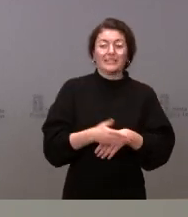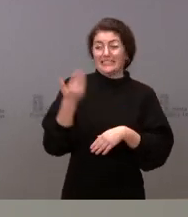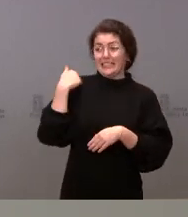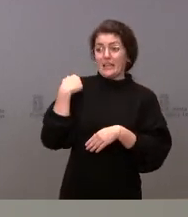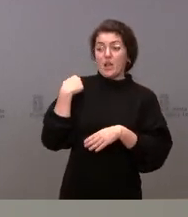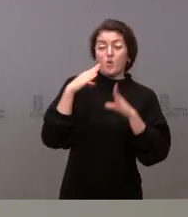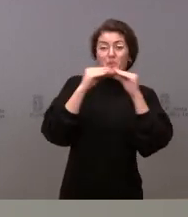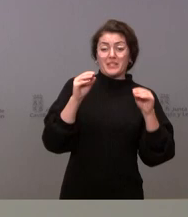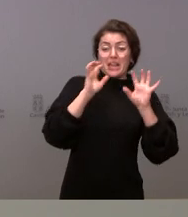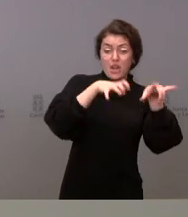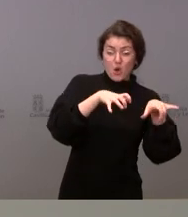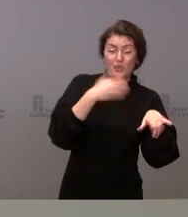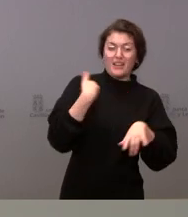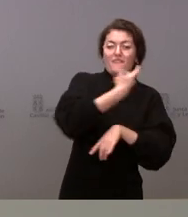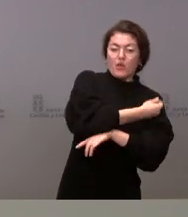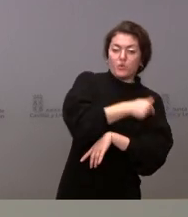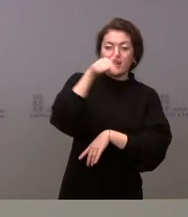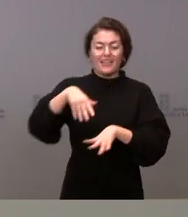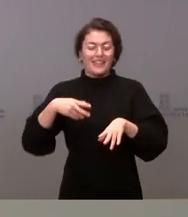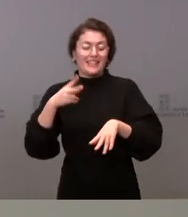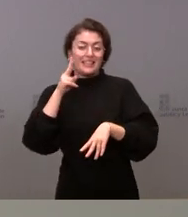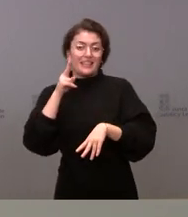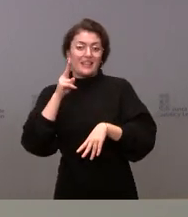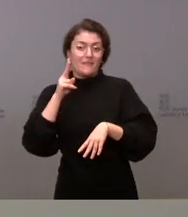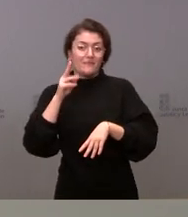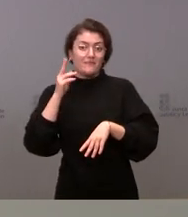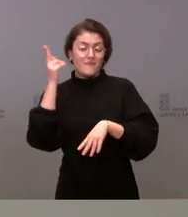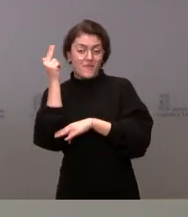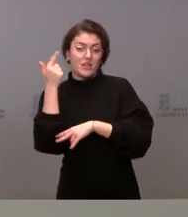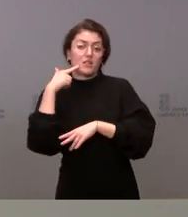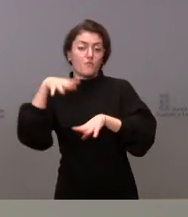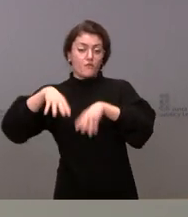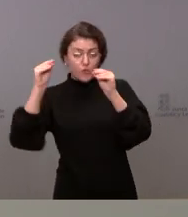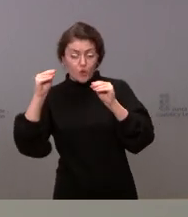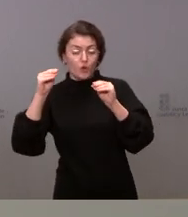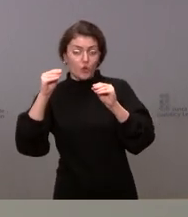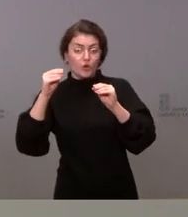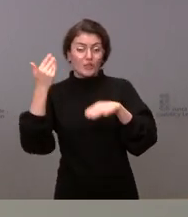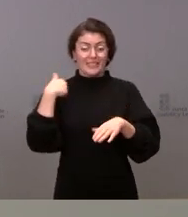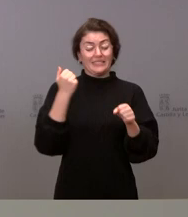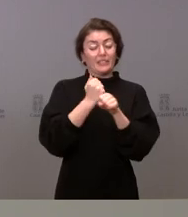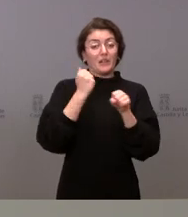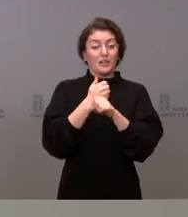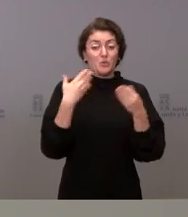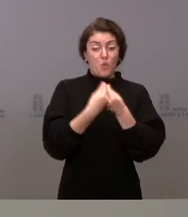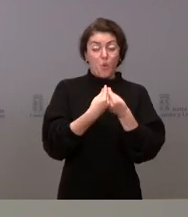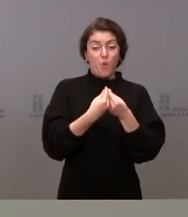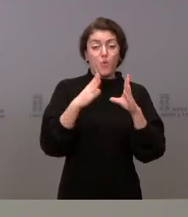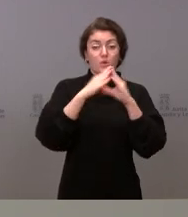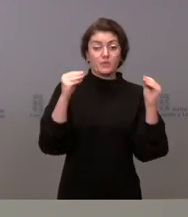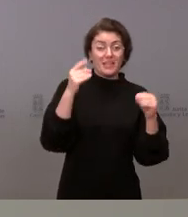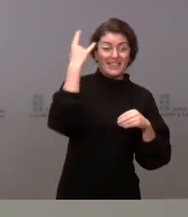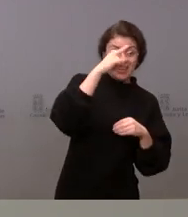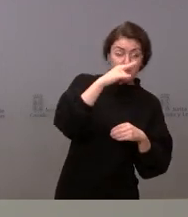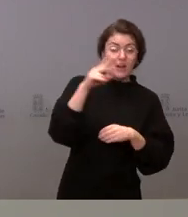León, este viernes en Burgos, y estamos trabajando con la Universidad de Salamanca y la de Valladolid para